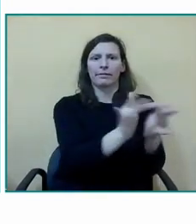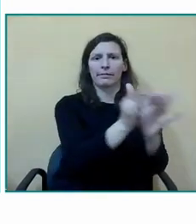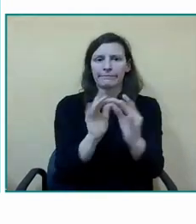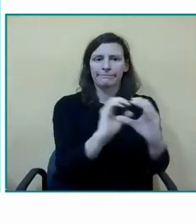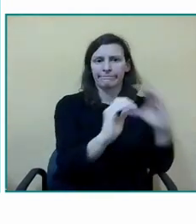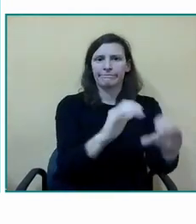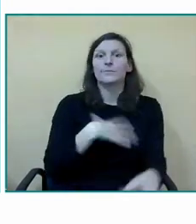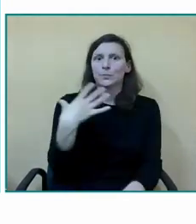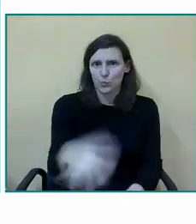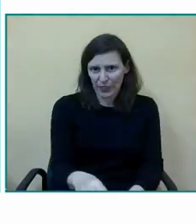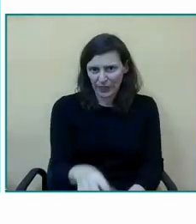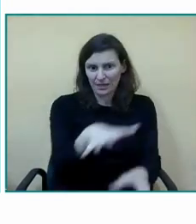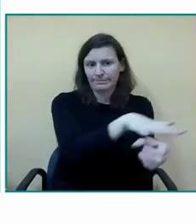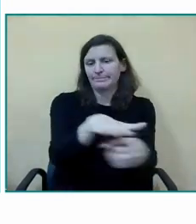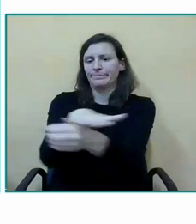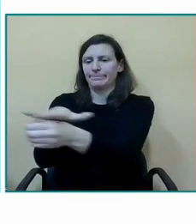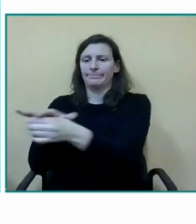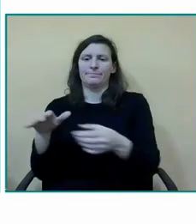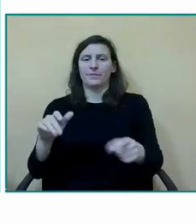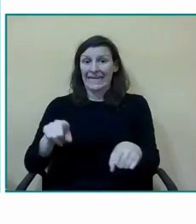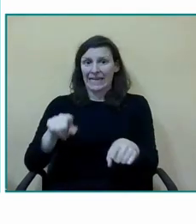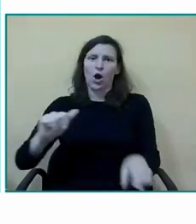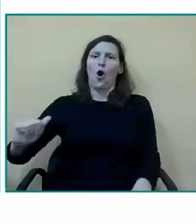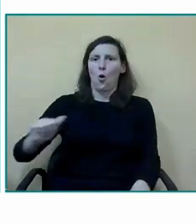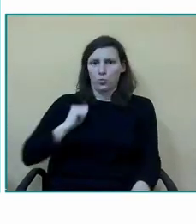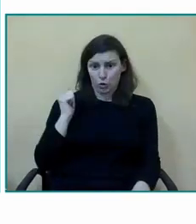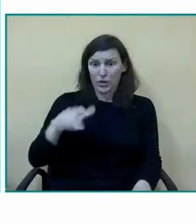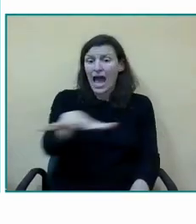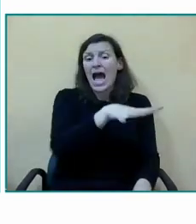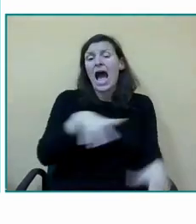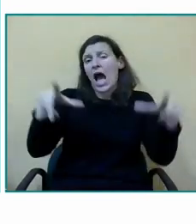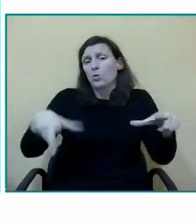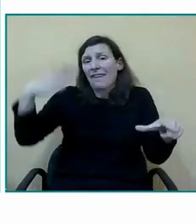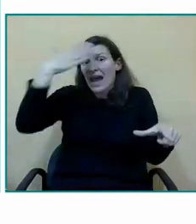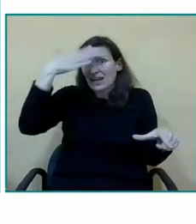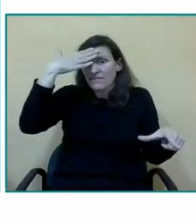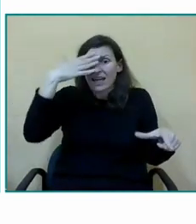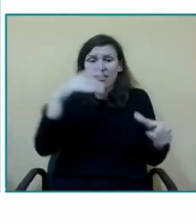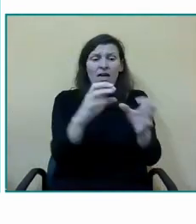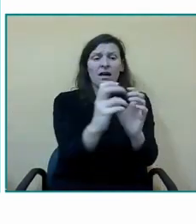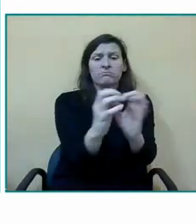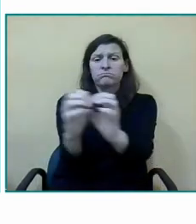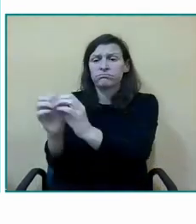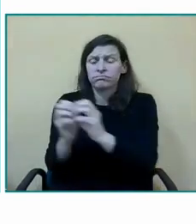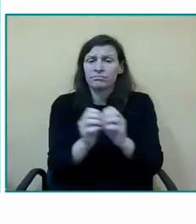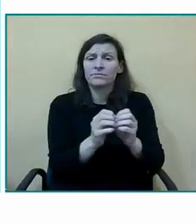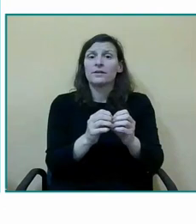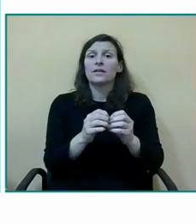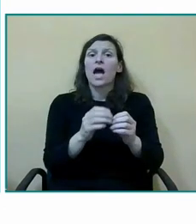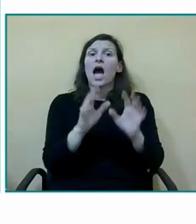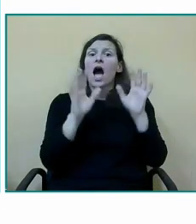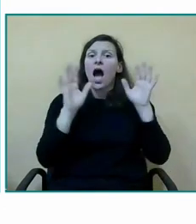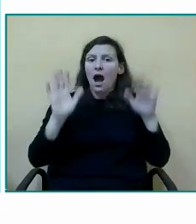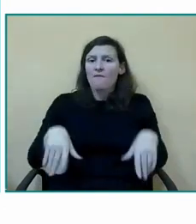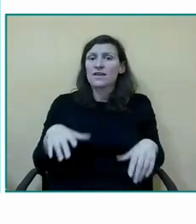tanto en algo de referencia con todos los alumnos y todos los alumnos del grupo se van a beneficiar de las ayudas y